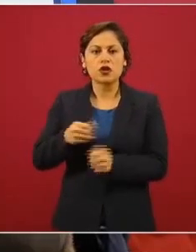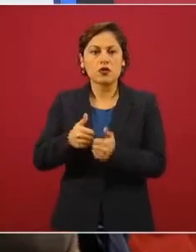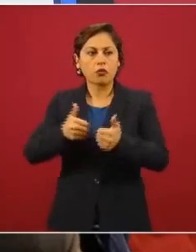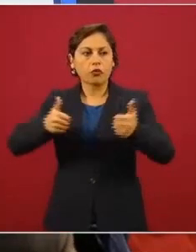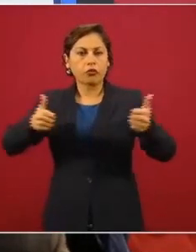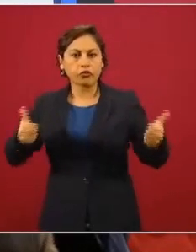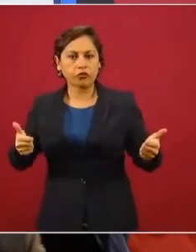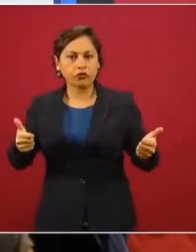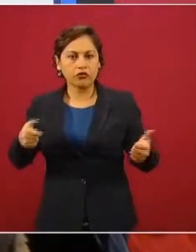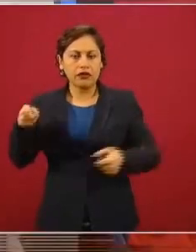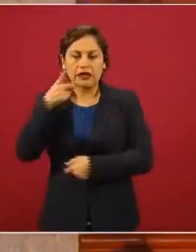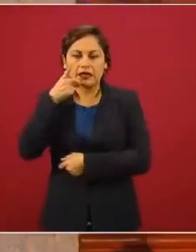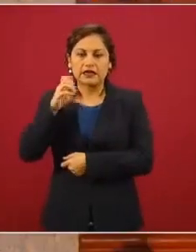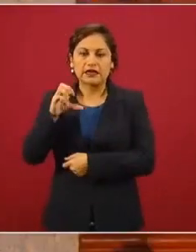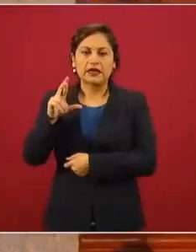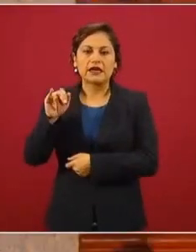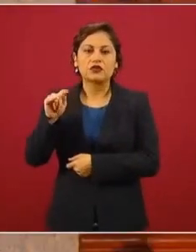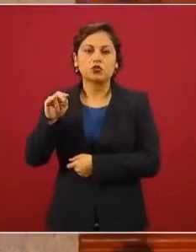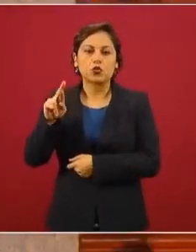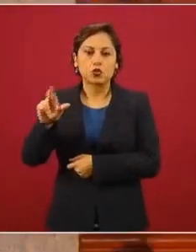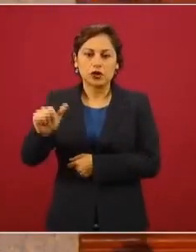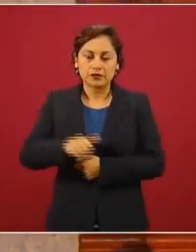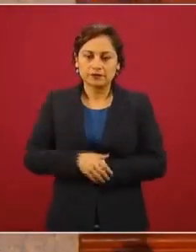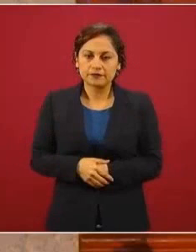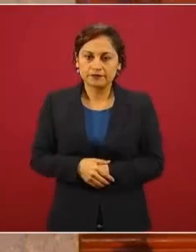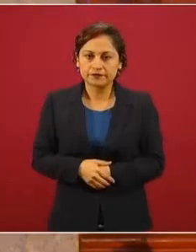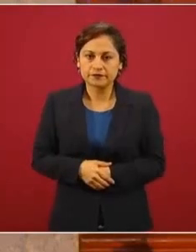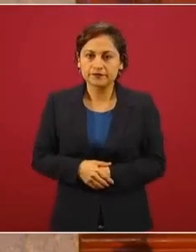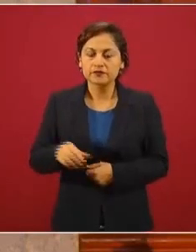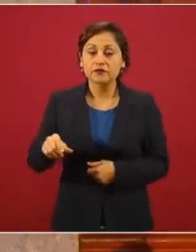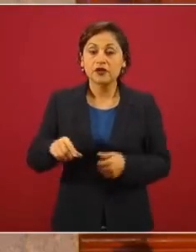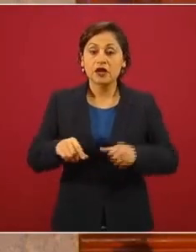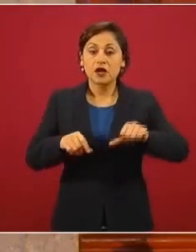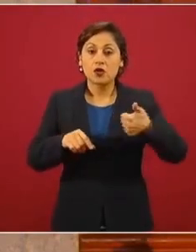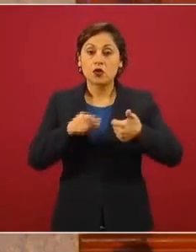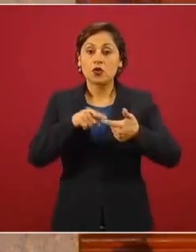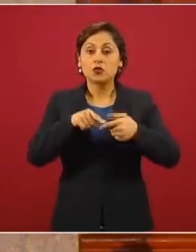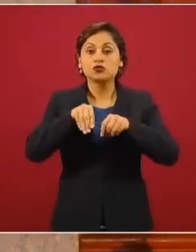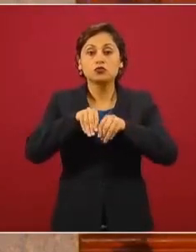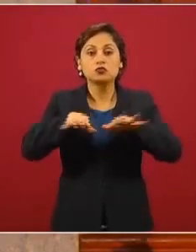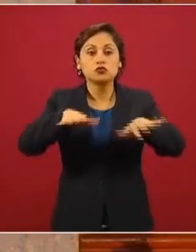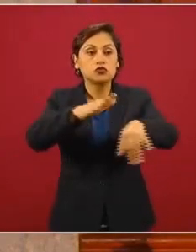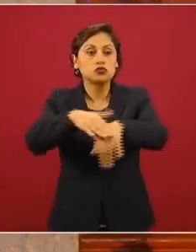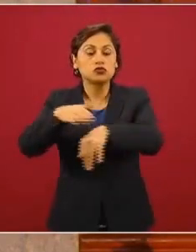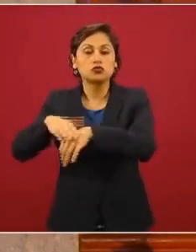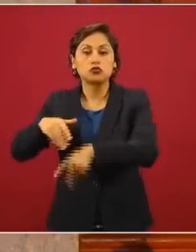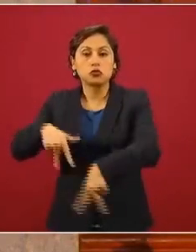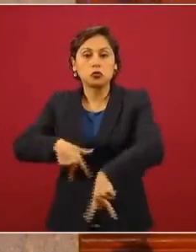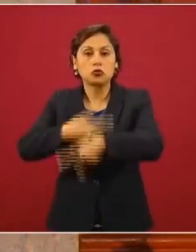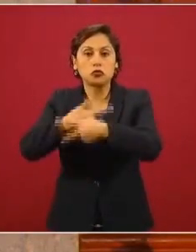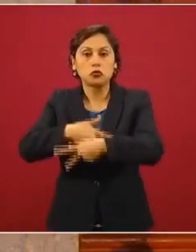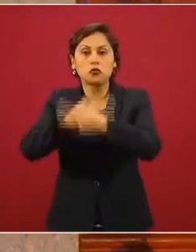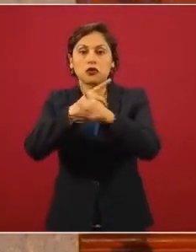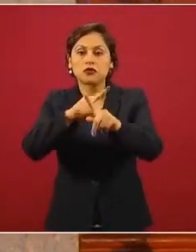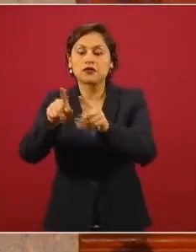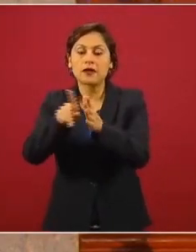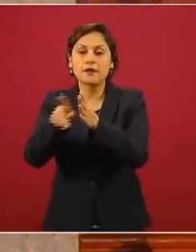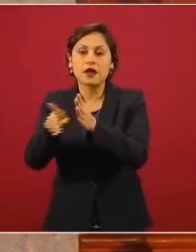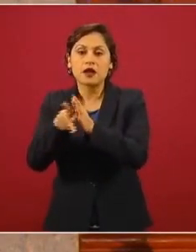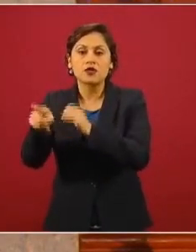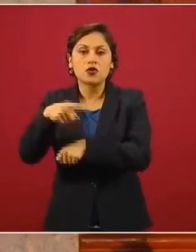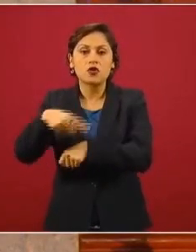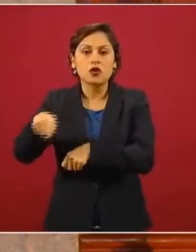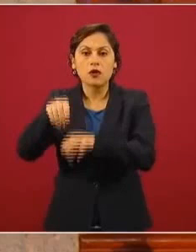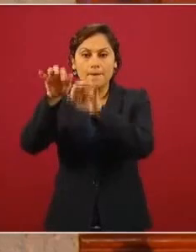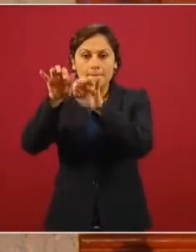Bueno, dice criatura. Once, promover conferencias presenciales y virtuales de los principales analistas, columnistas y periodistas